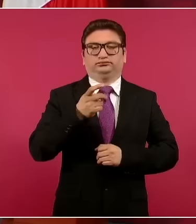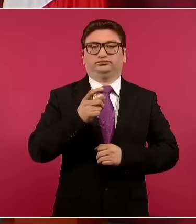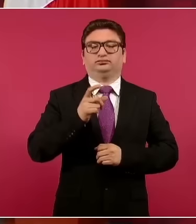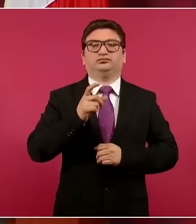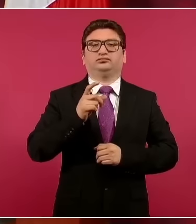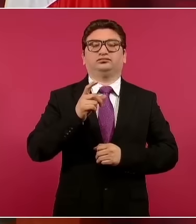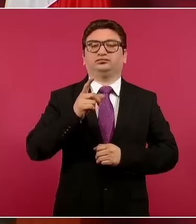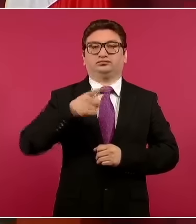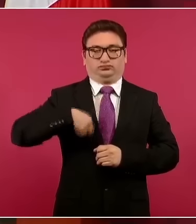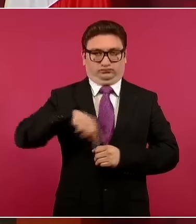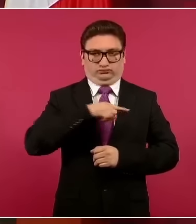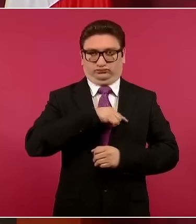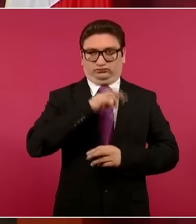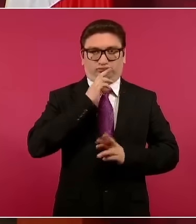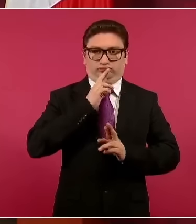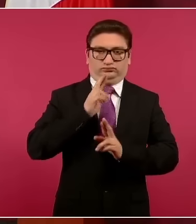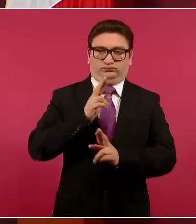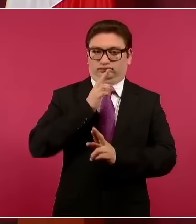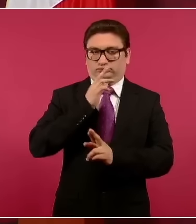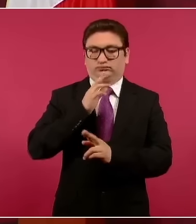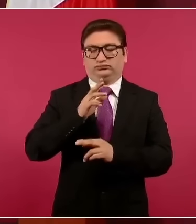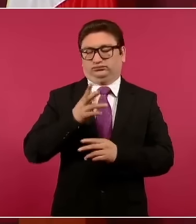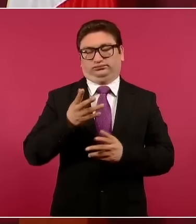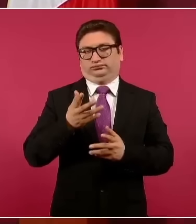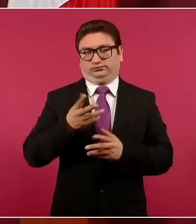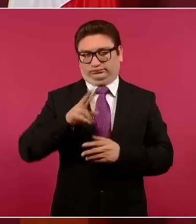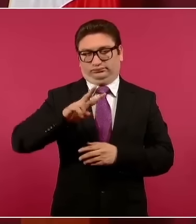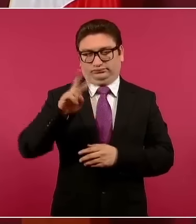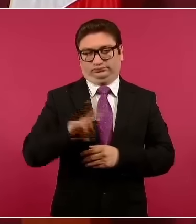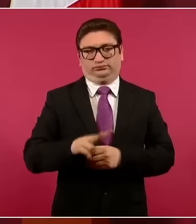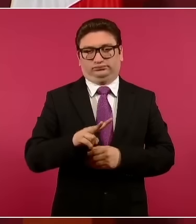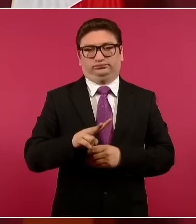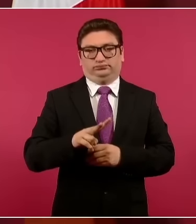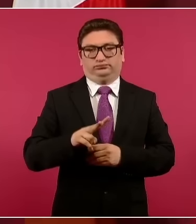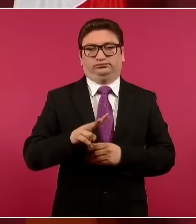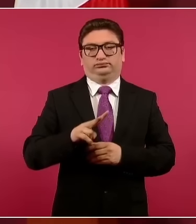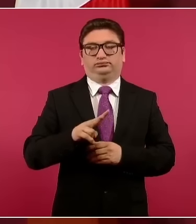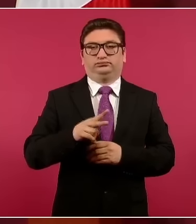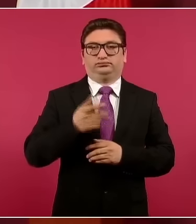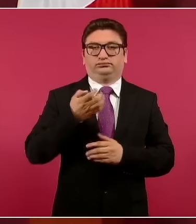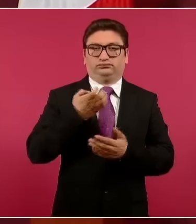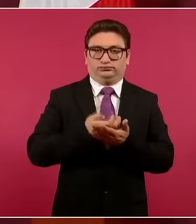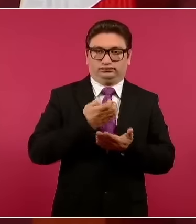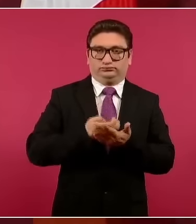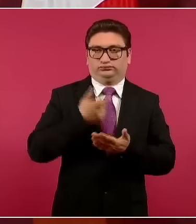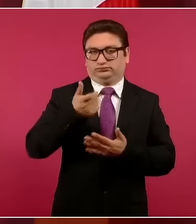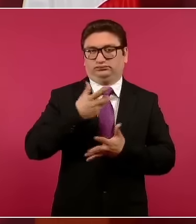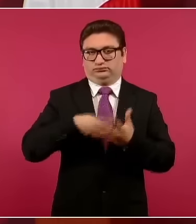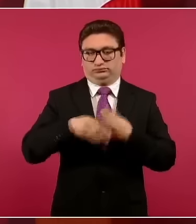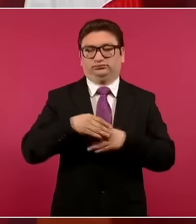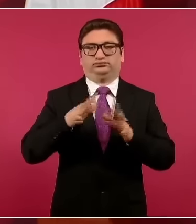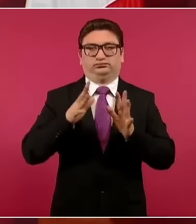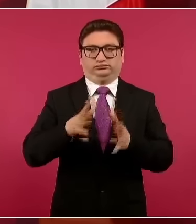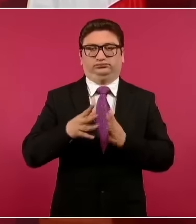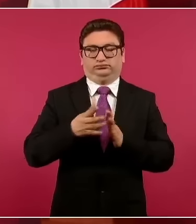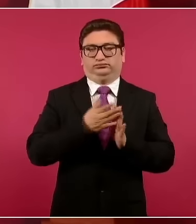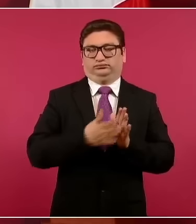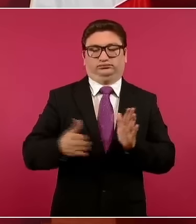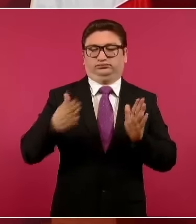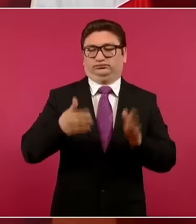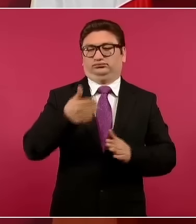resolver nosotros, porque la verdad ya financieramente lo tenemos resuelto todo el sexenio.